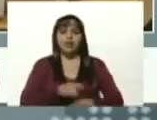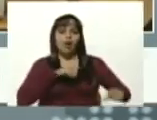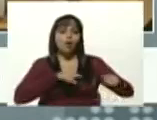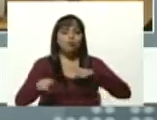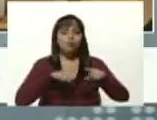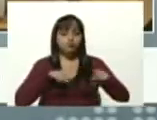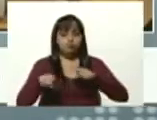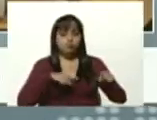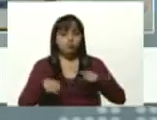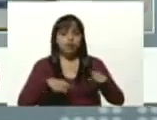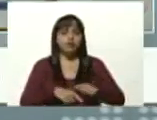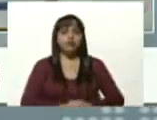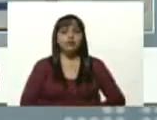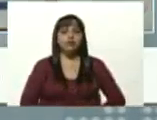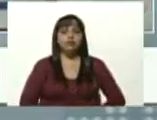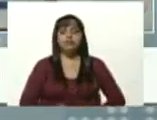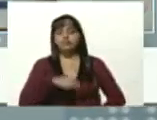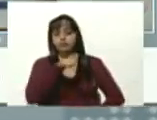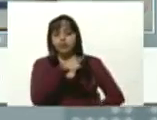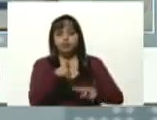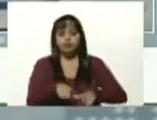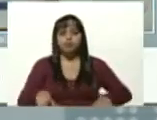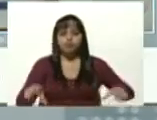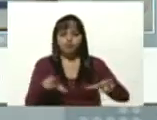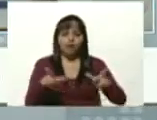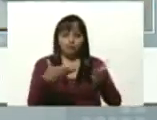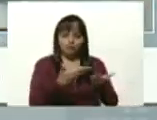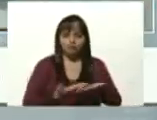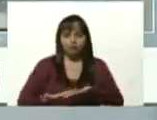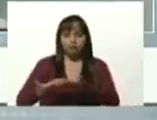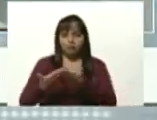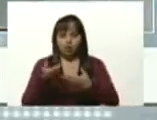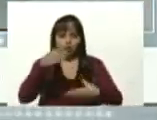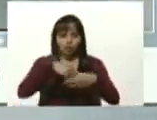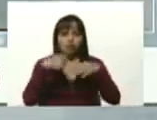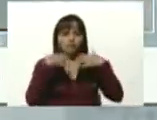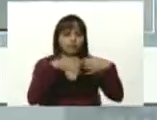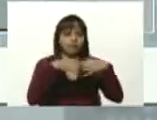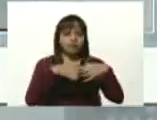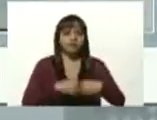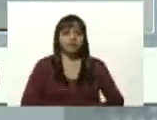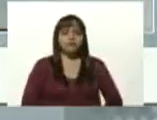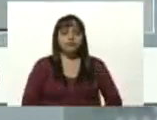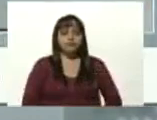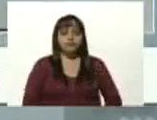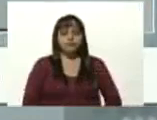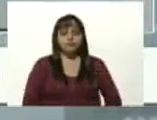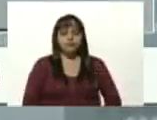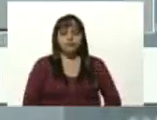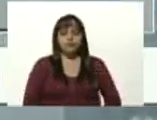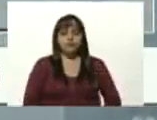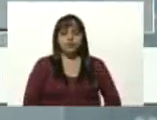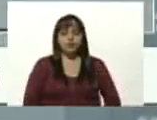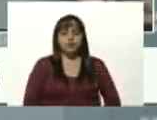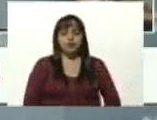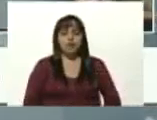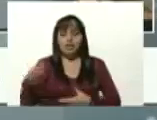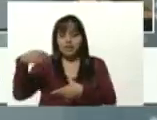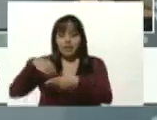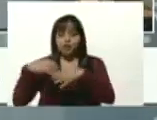de esa aldea Marbelia y se están poniendo entonces en la misma fábrica